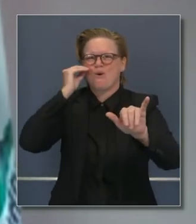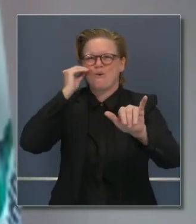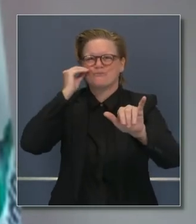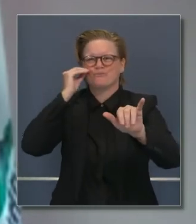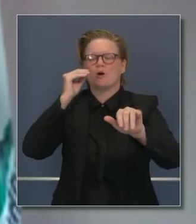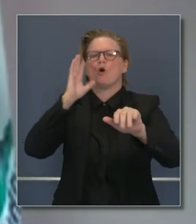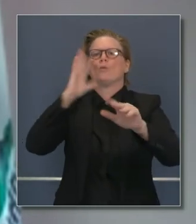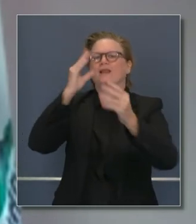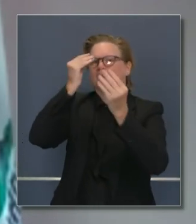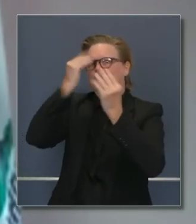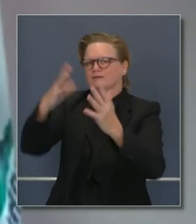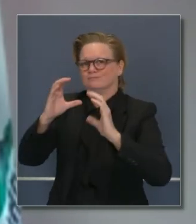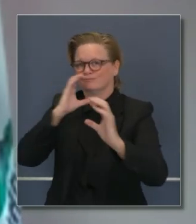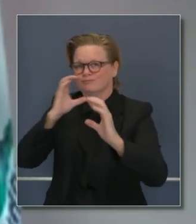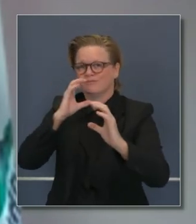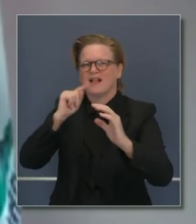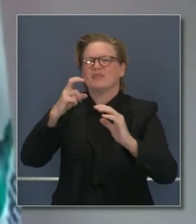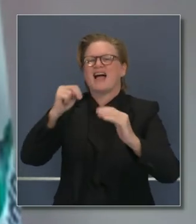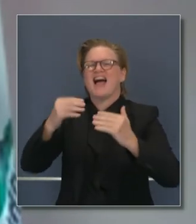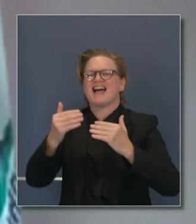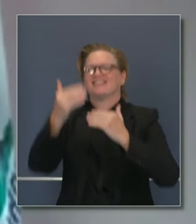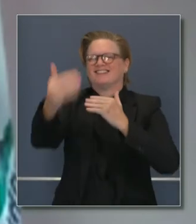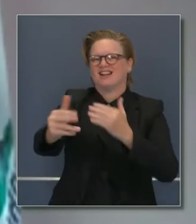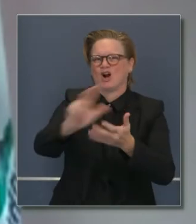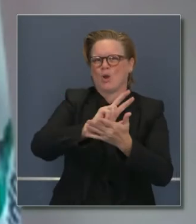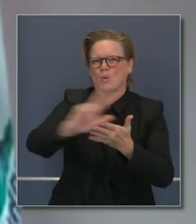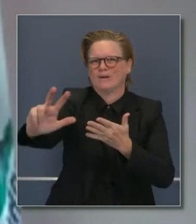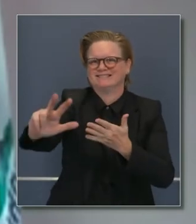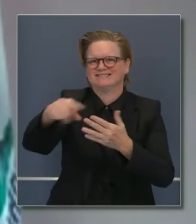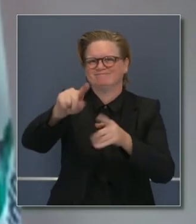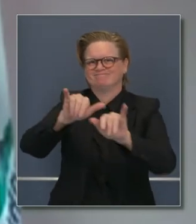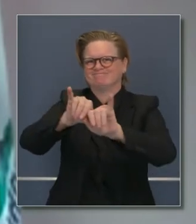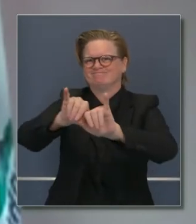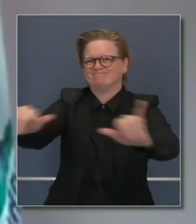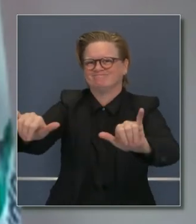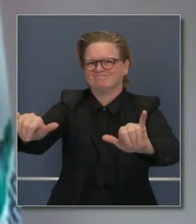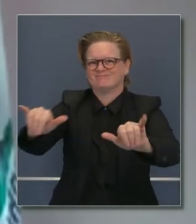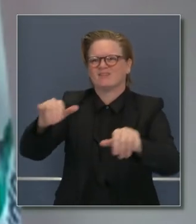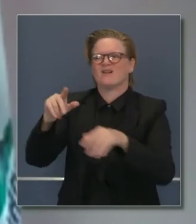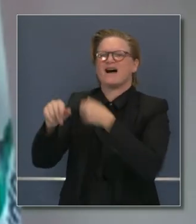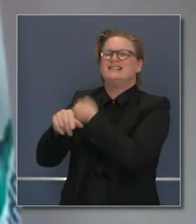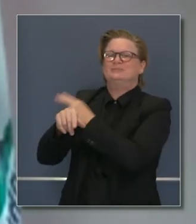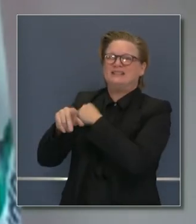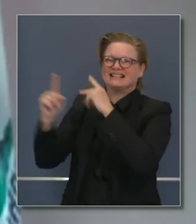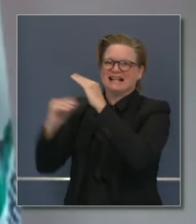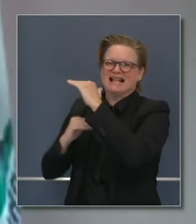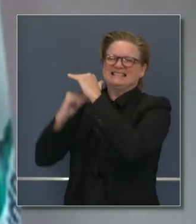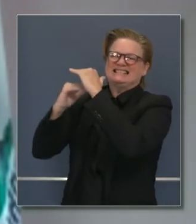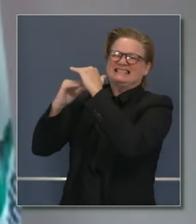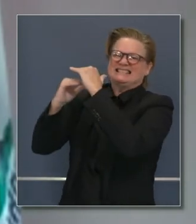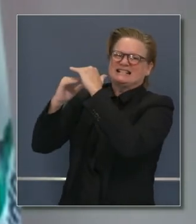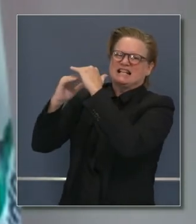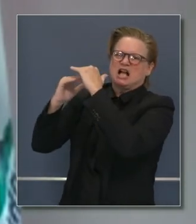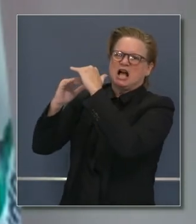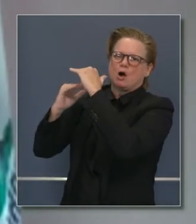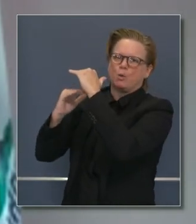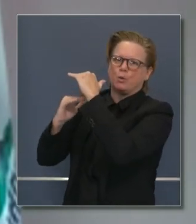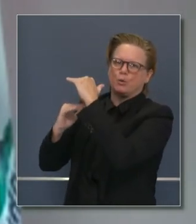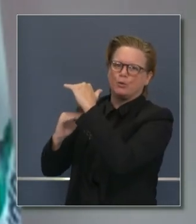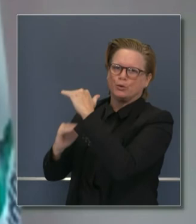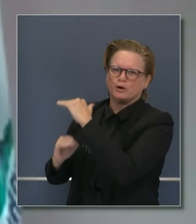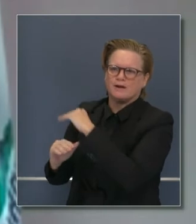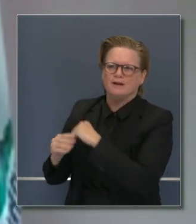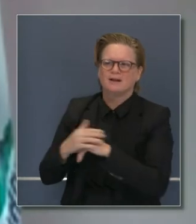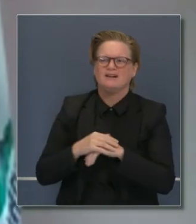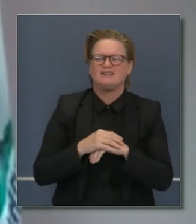dentro de tres semanas para ver las proyecciones en cuanto a capacidad en las unidades de cuidados intensivos en el futuro. Y sabemos